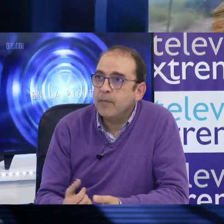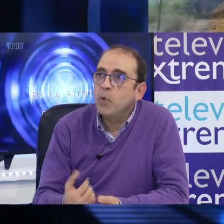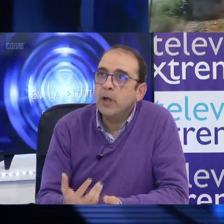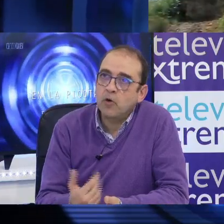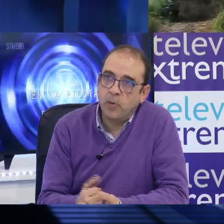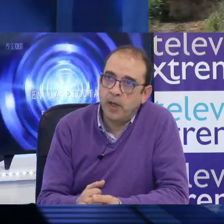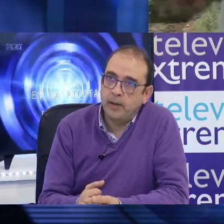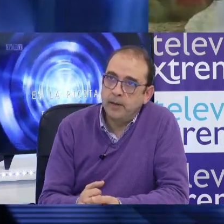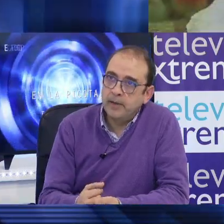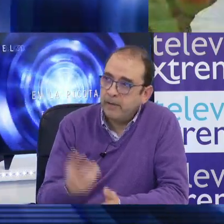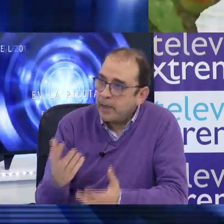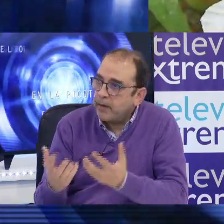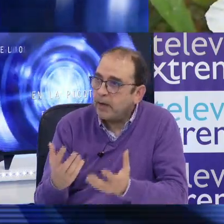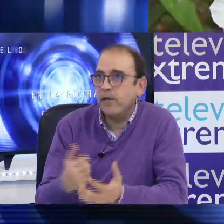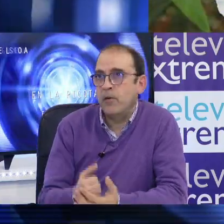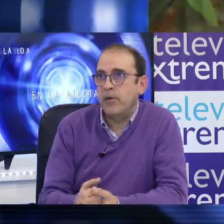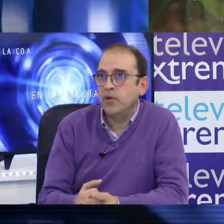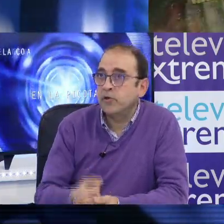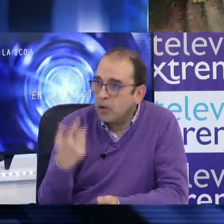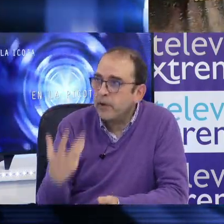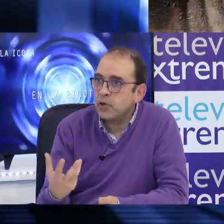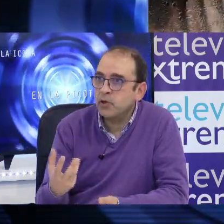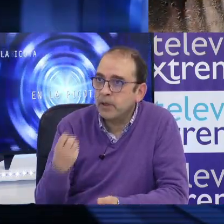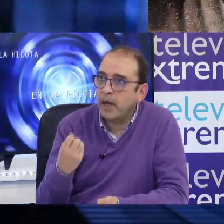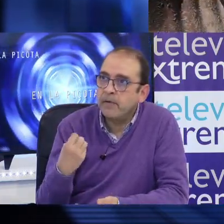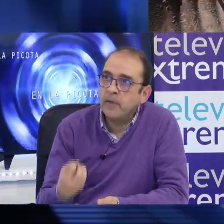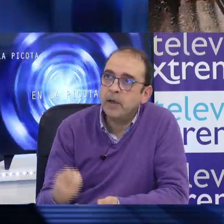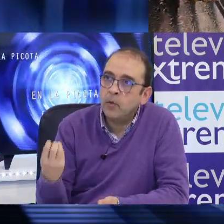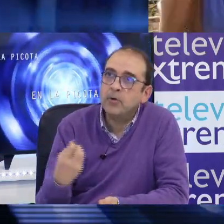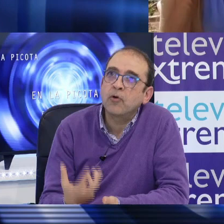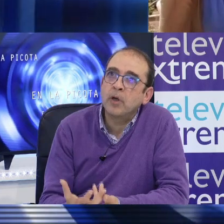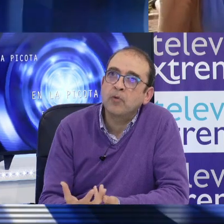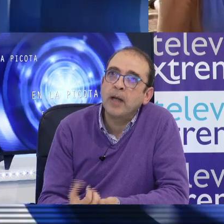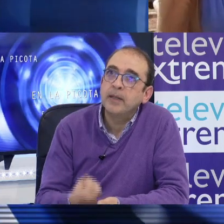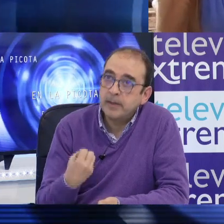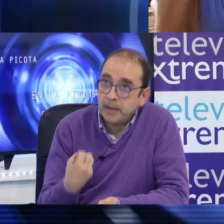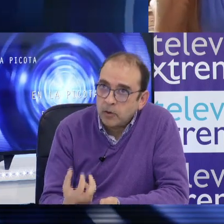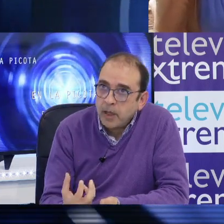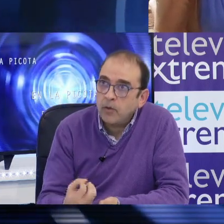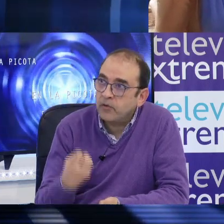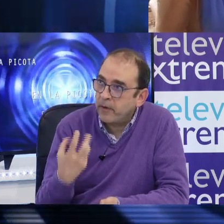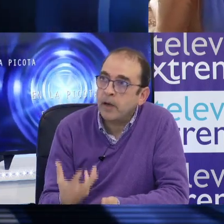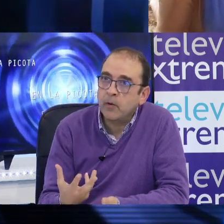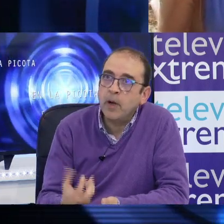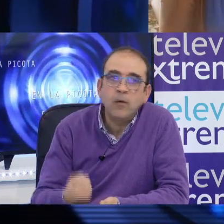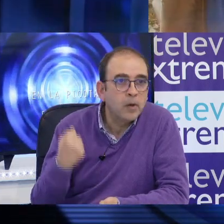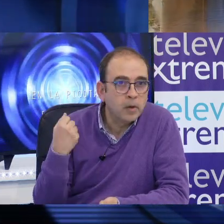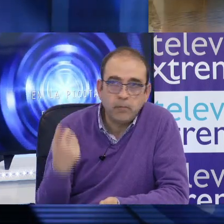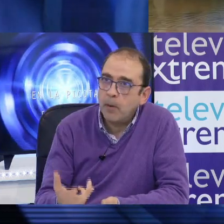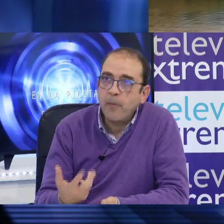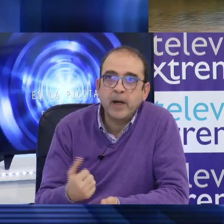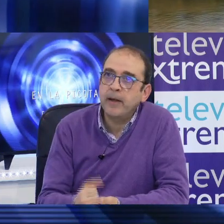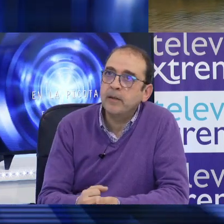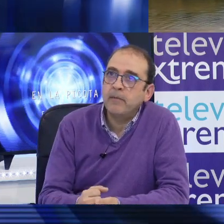que es muy incómoda. Llévenme a la balanza de los derechos. Tengo derecho a vivir en un entorno natural si lo tengo y ustedes lo han regulado.